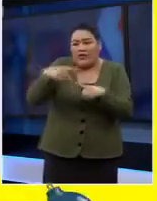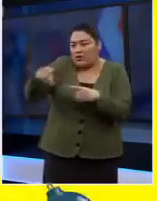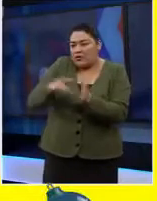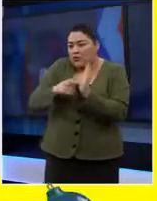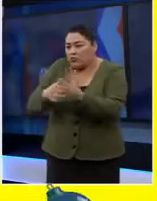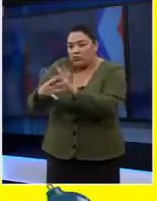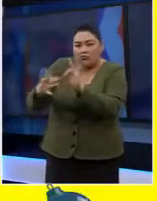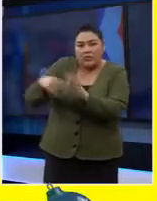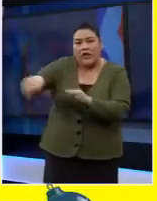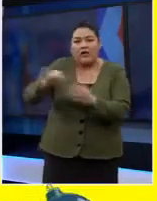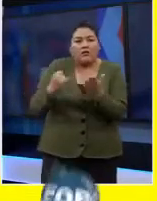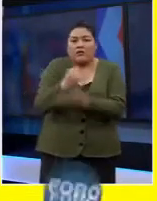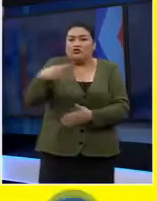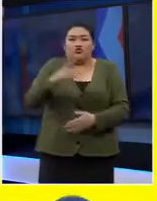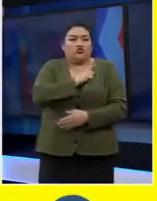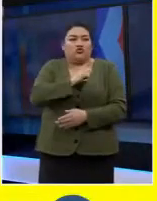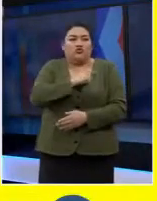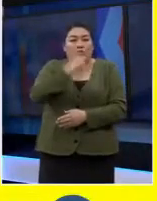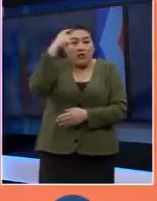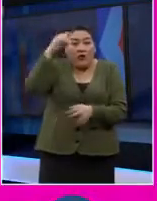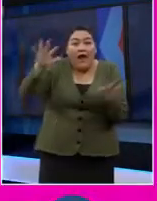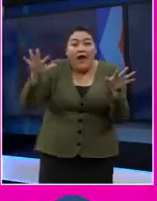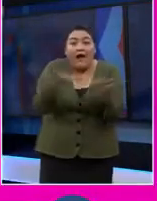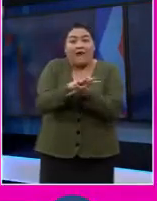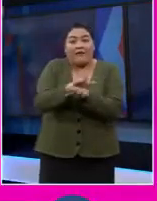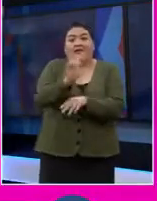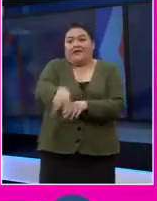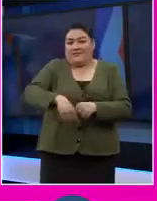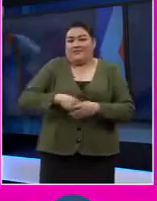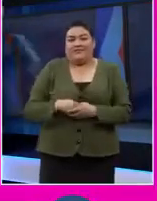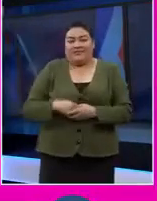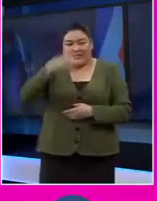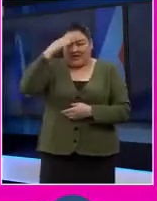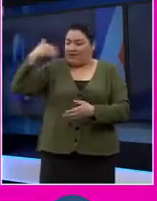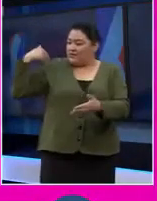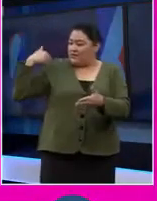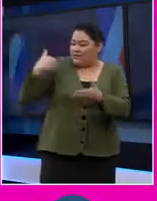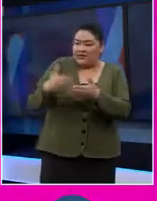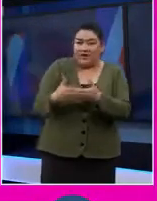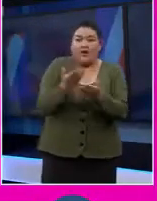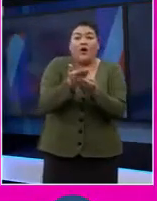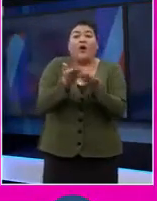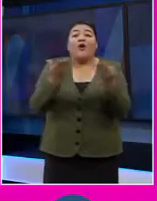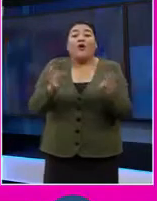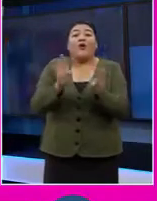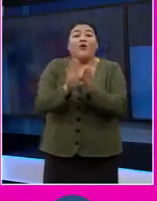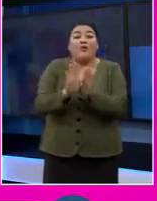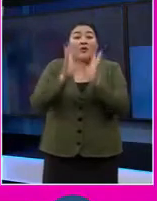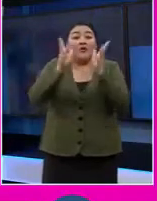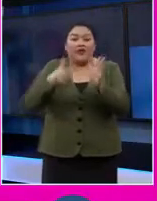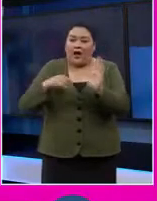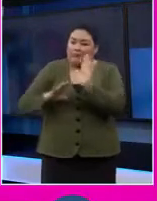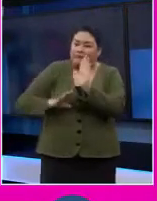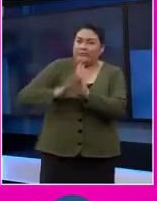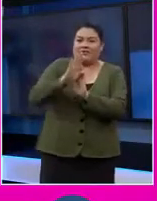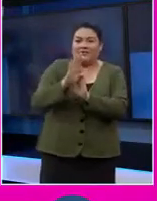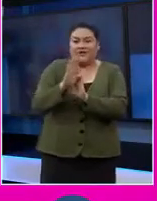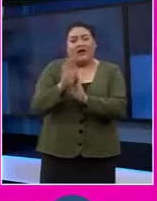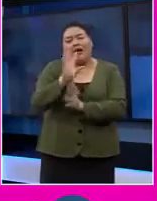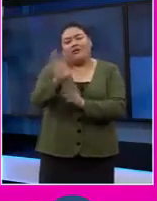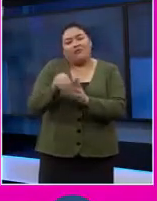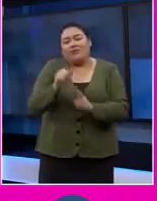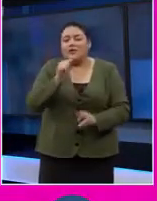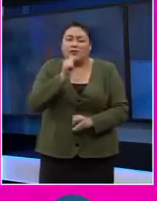decisiones. Es un cambio paradigmático brutal. Desafortunadamente, desde entonces hasta ahora, tampoco es que se ha avanzado tanto en la